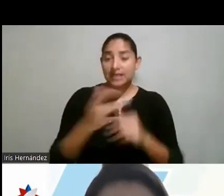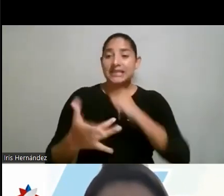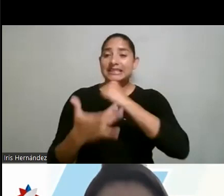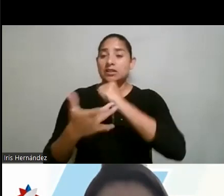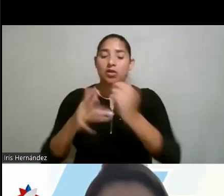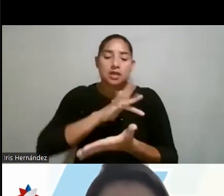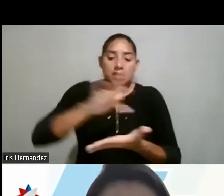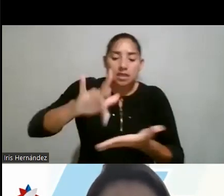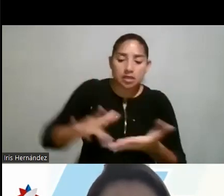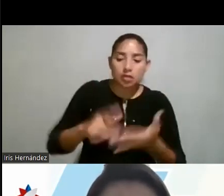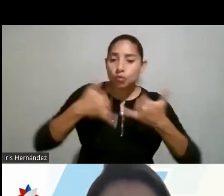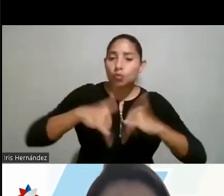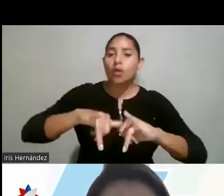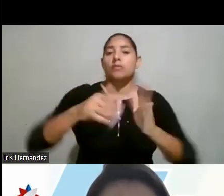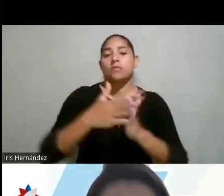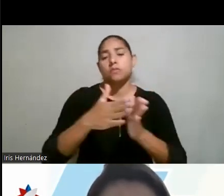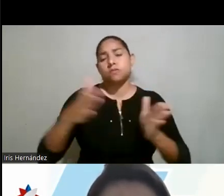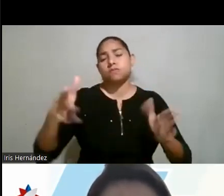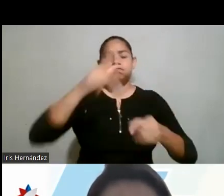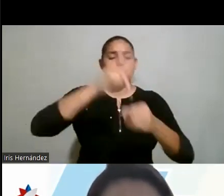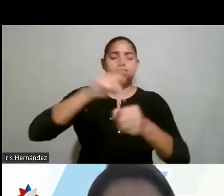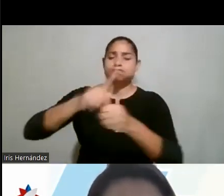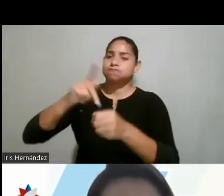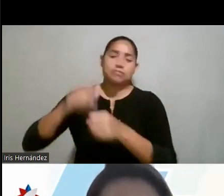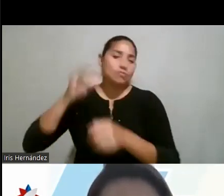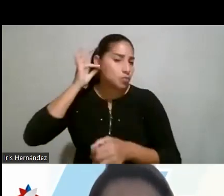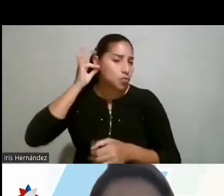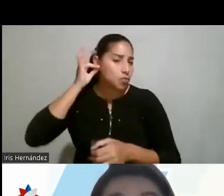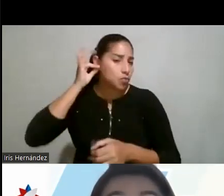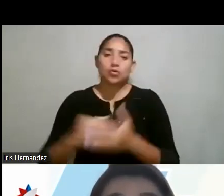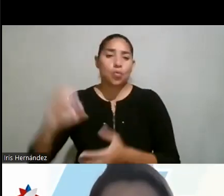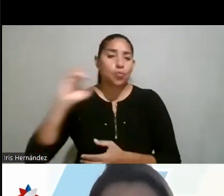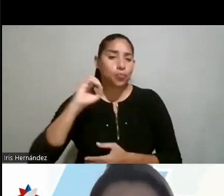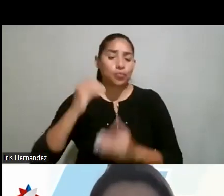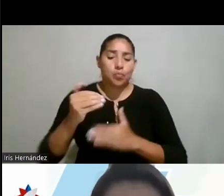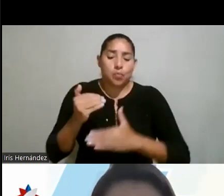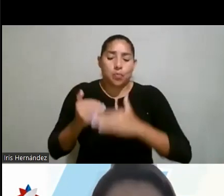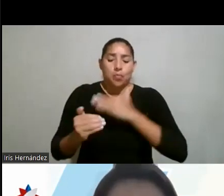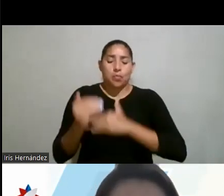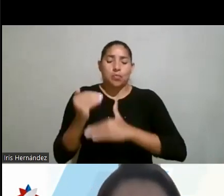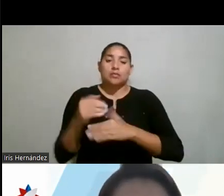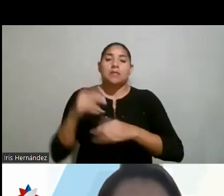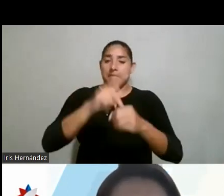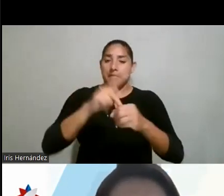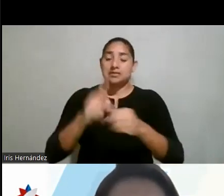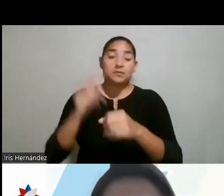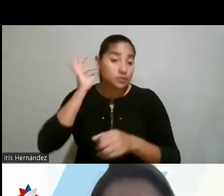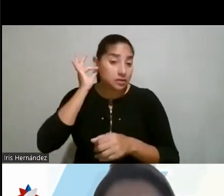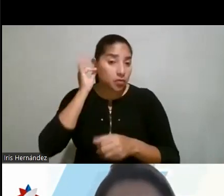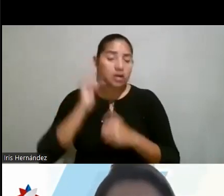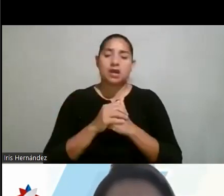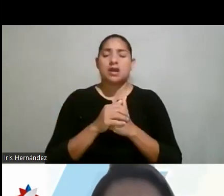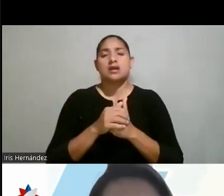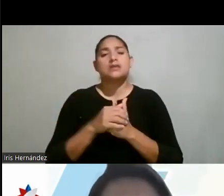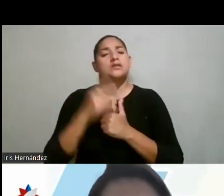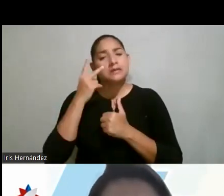digitales todavía tienen una muy baja participación de mujeres y en algunos casos incluso ha retrocedido la participación de mujeres. Cuando nosotros